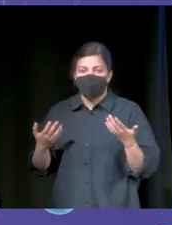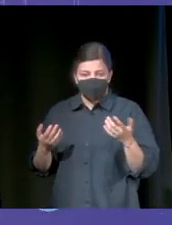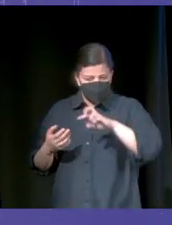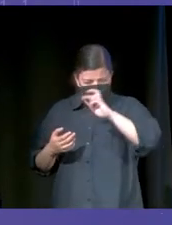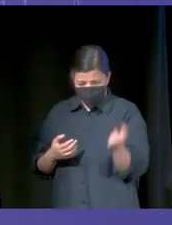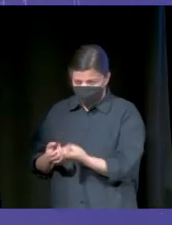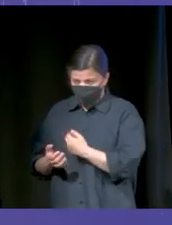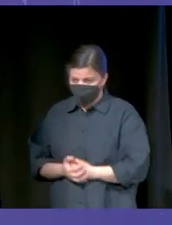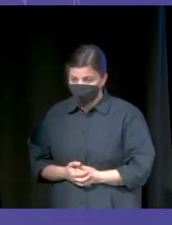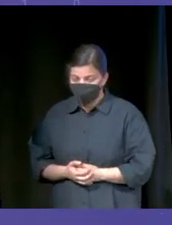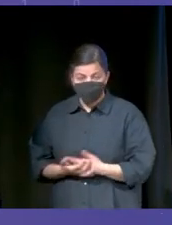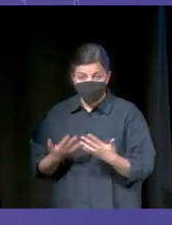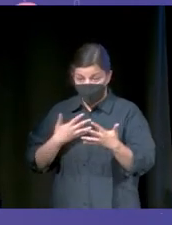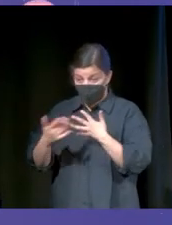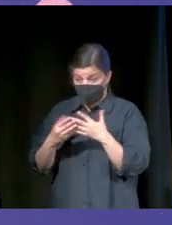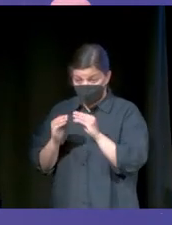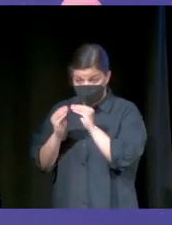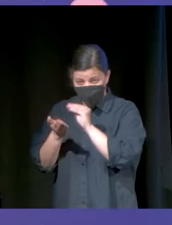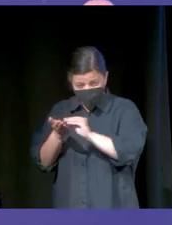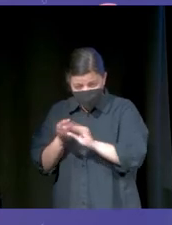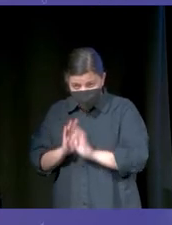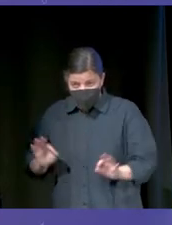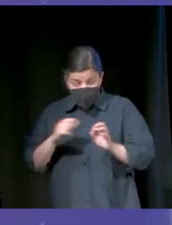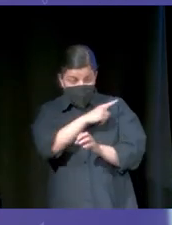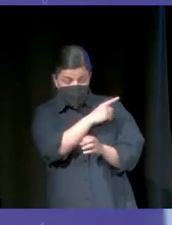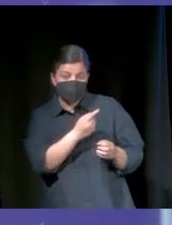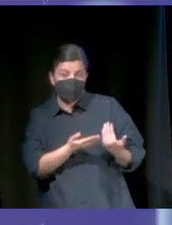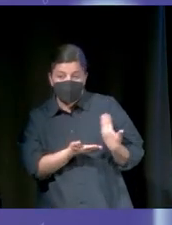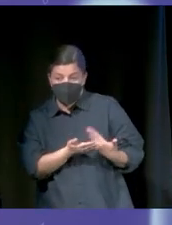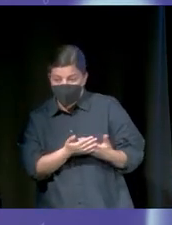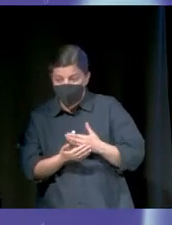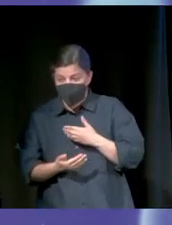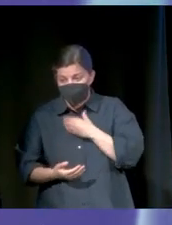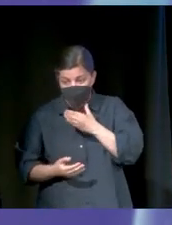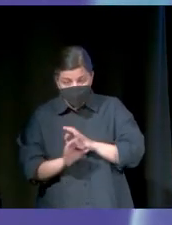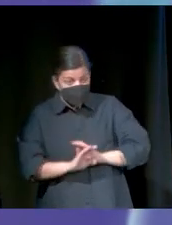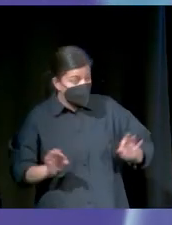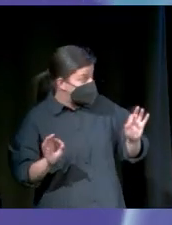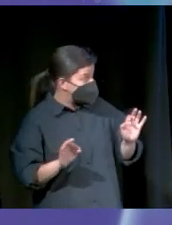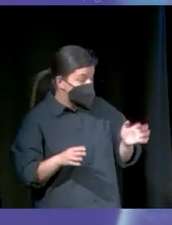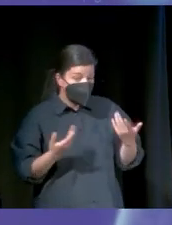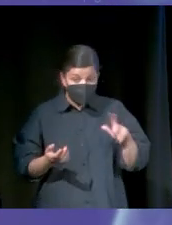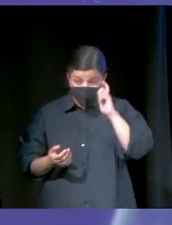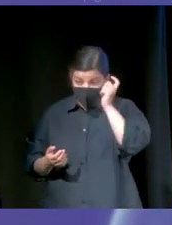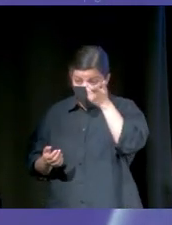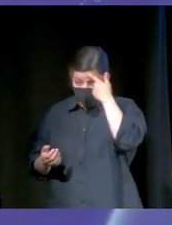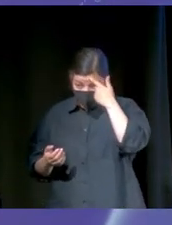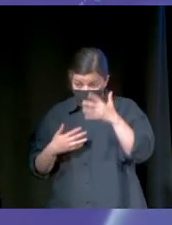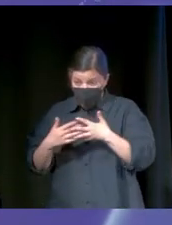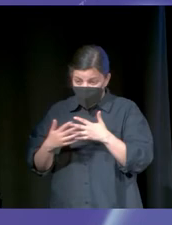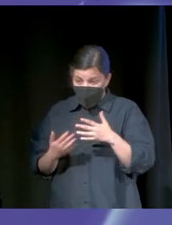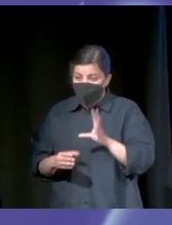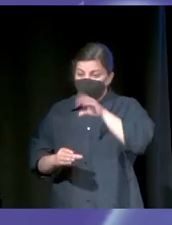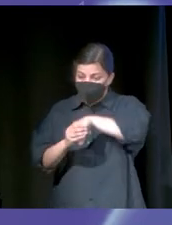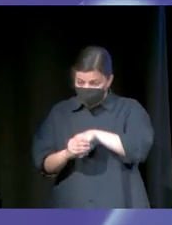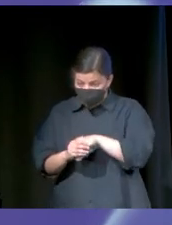bastantes otras cosas. Y vino sin manual de usuario. El textito que veis de fondo es la garantía. O sea, esto es el manual. Y cambió para siempre el concepto de que el usuario